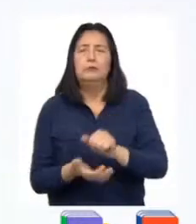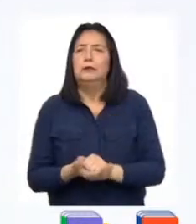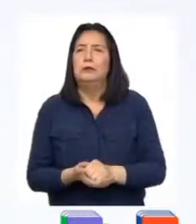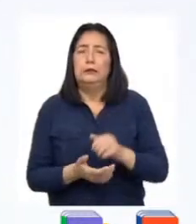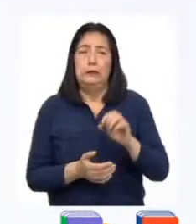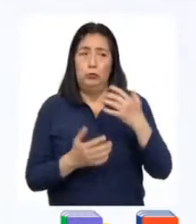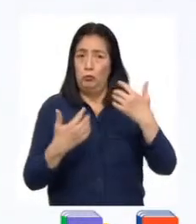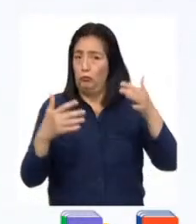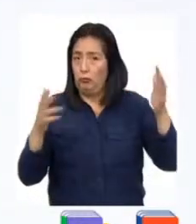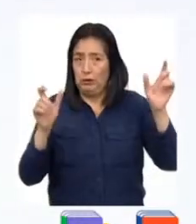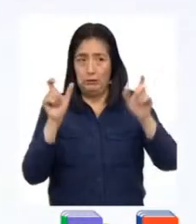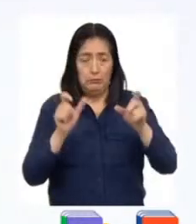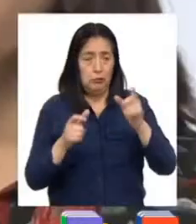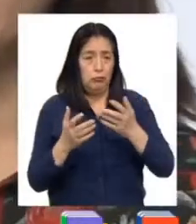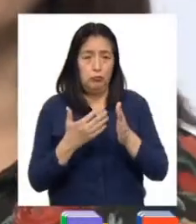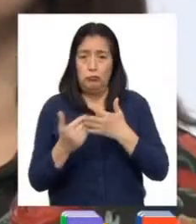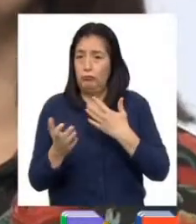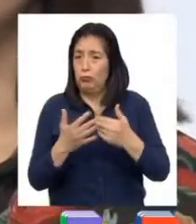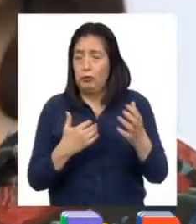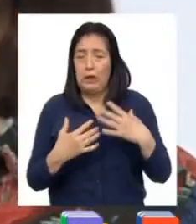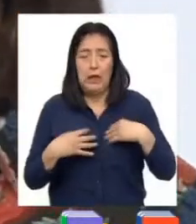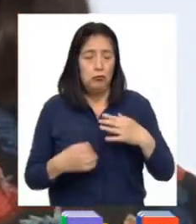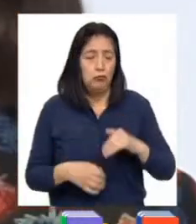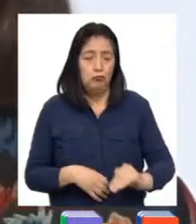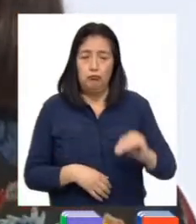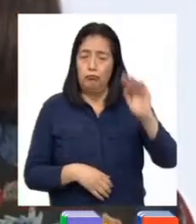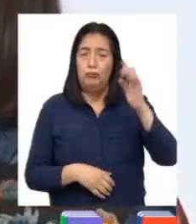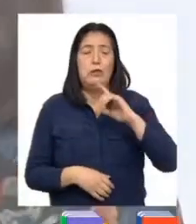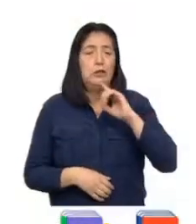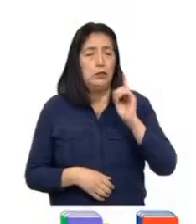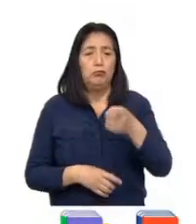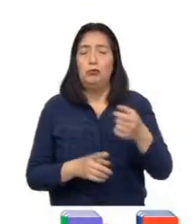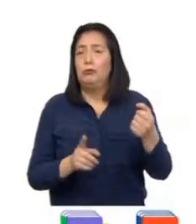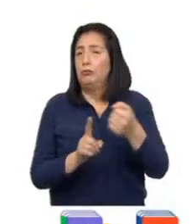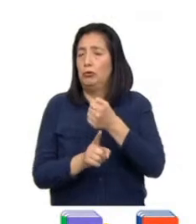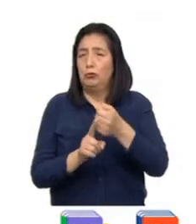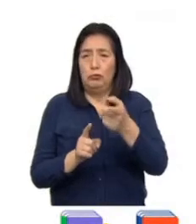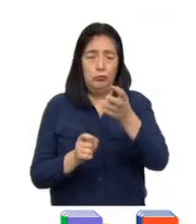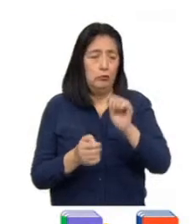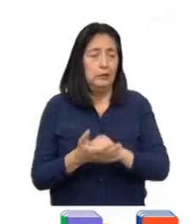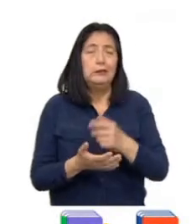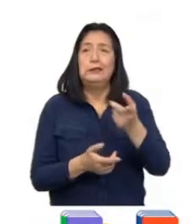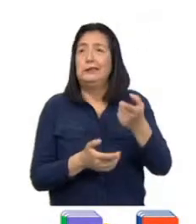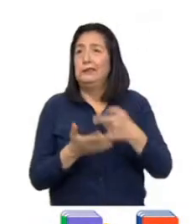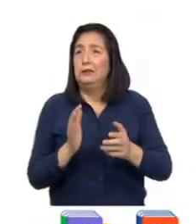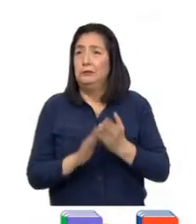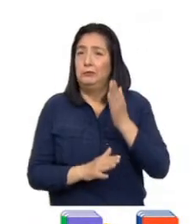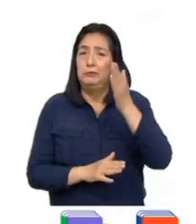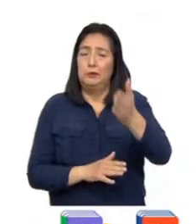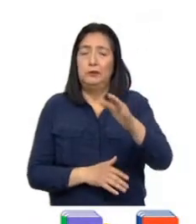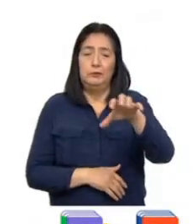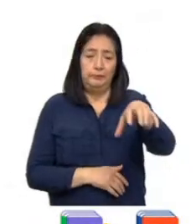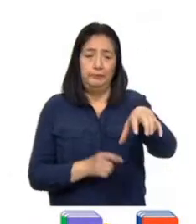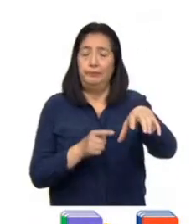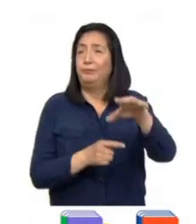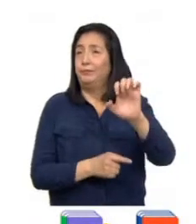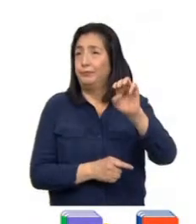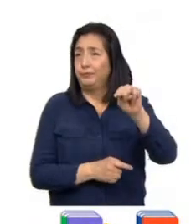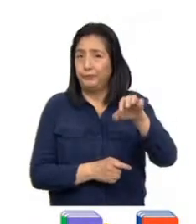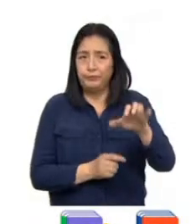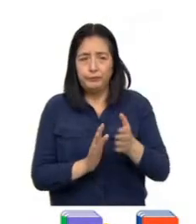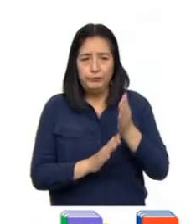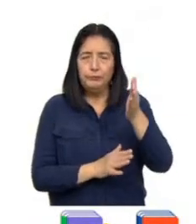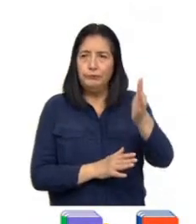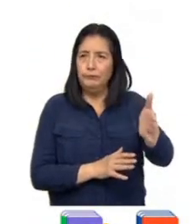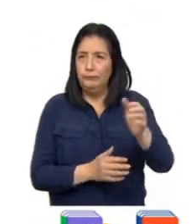que cualquier persona, sin importar su edad, puede denunciar un caso de violencia y para ello debe acercarse a cualquier centro de emergencia mujer,